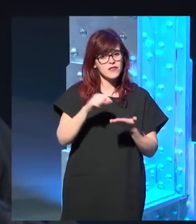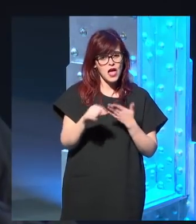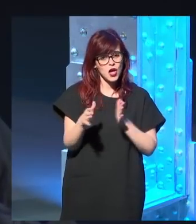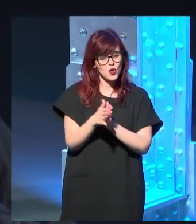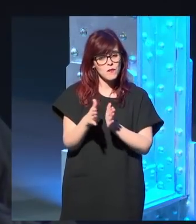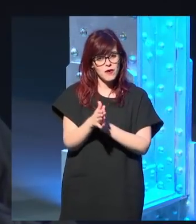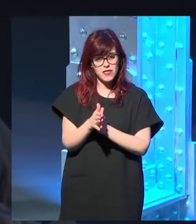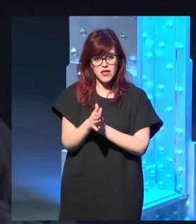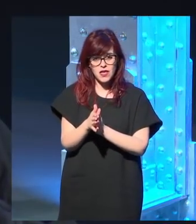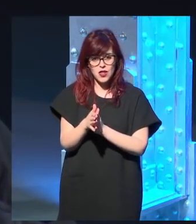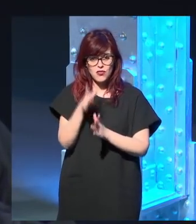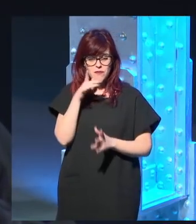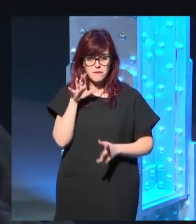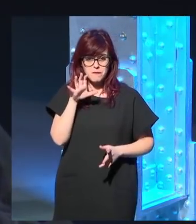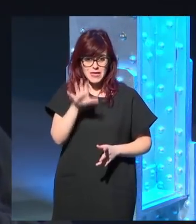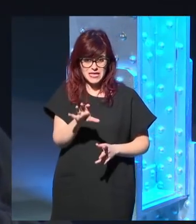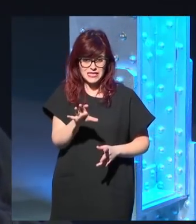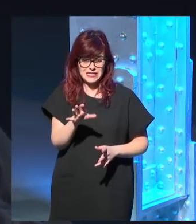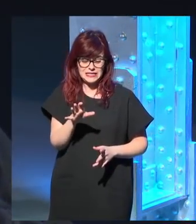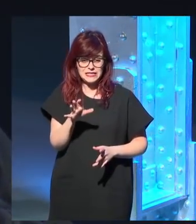el compatriota de Michael